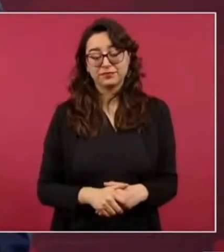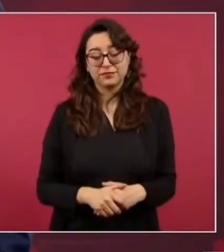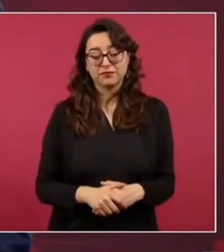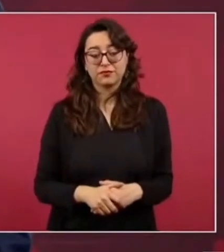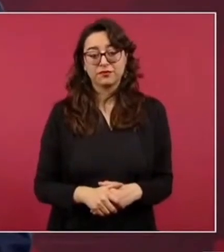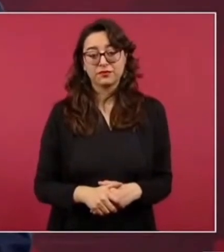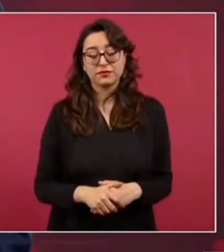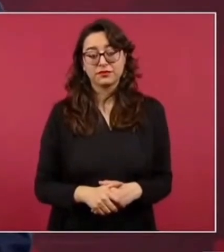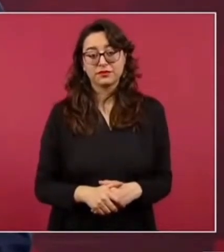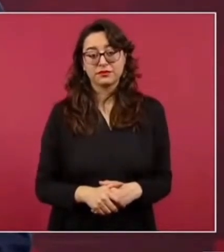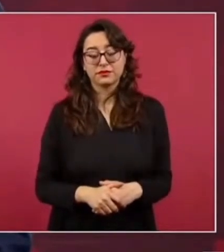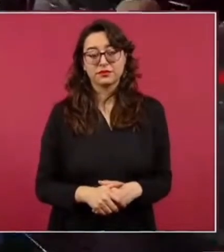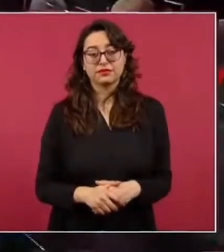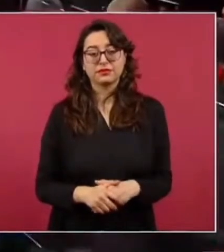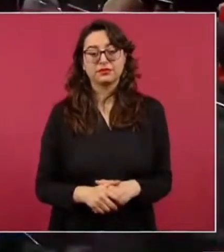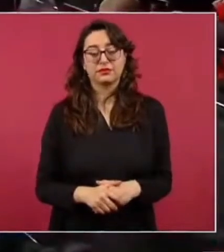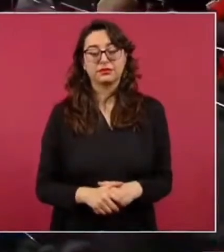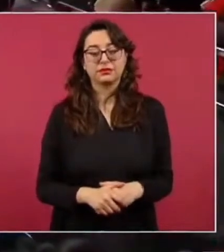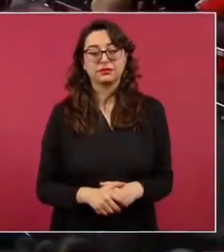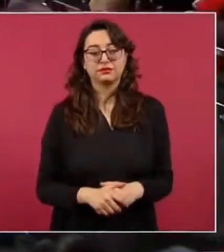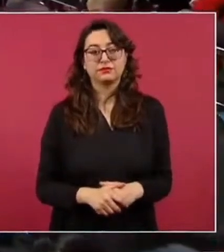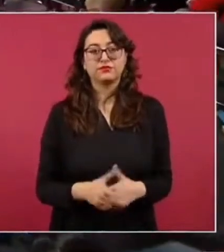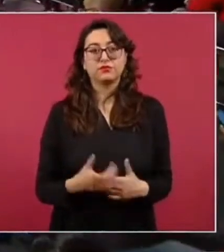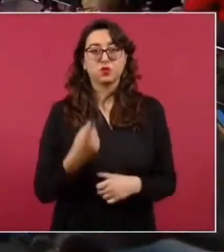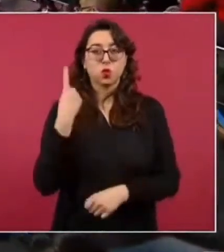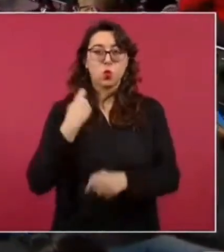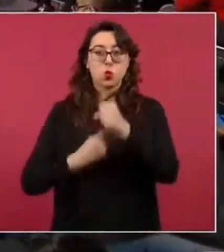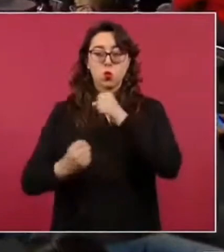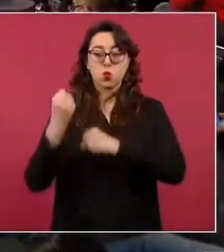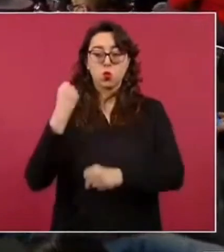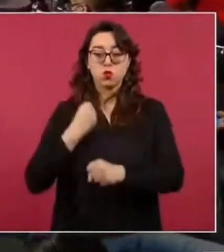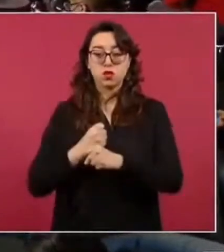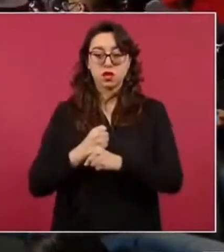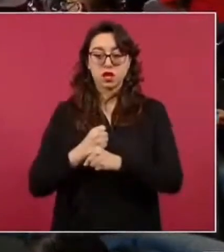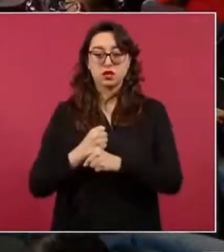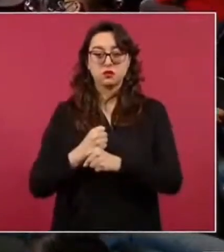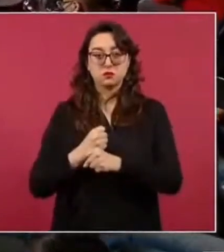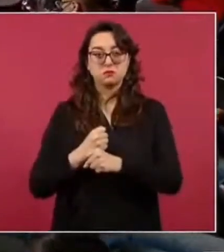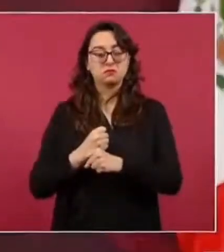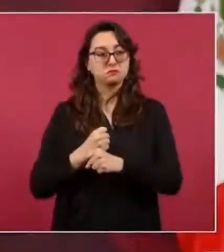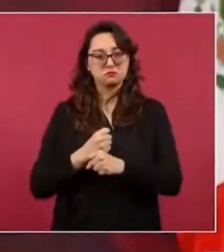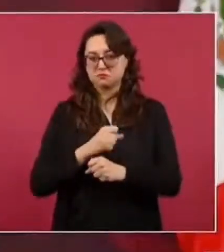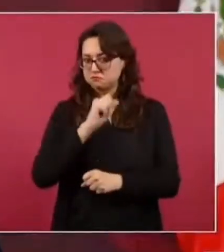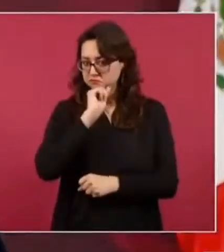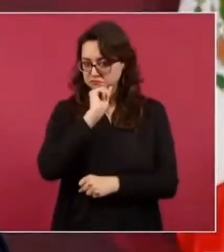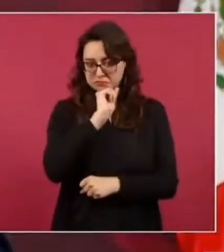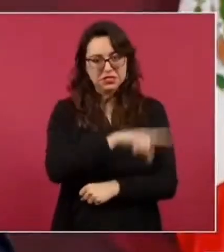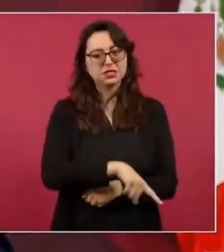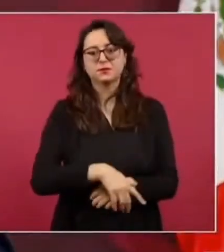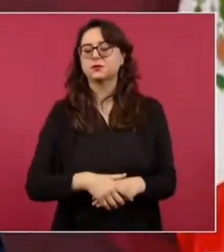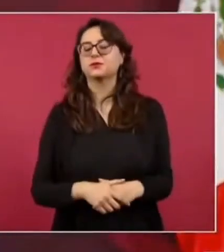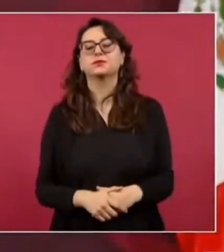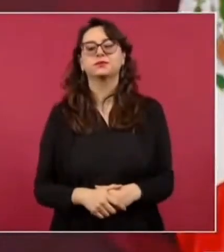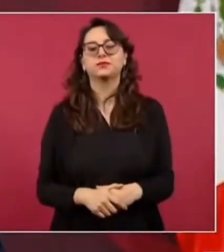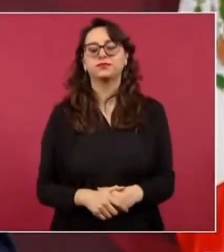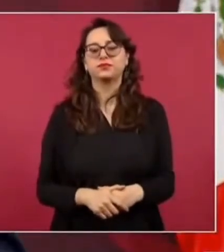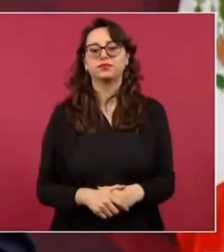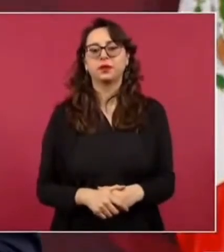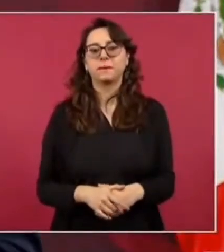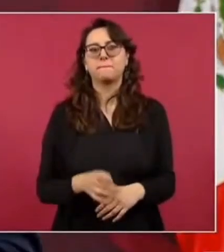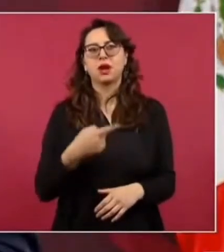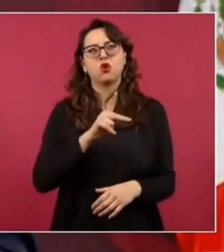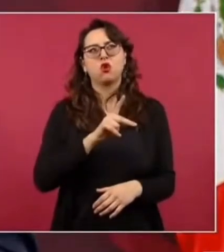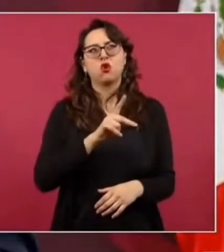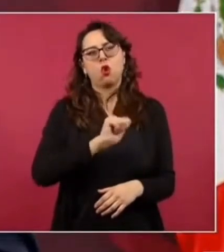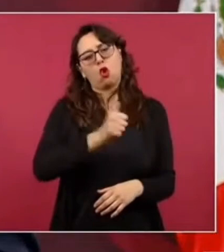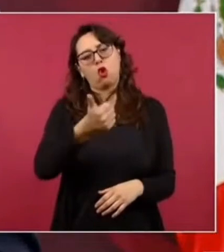Hace como un año declaró lo mismo un comandante